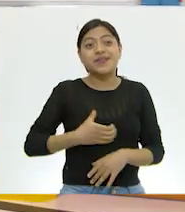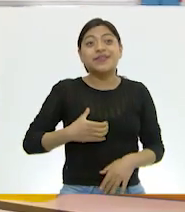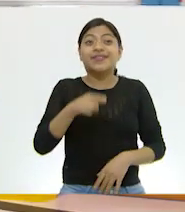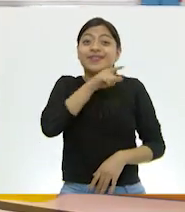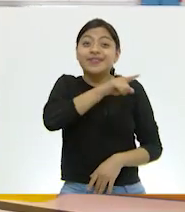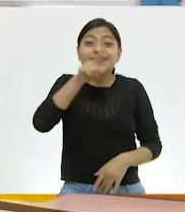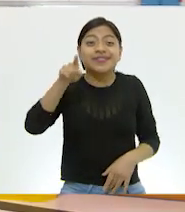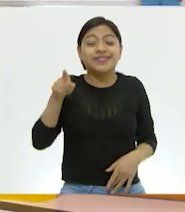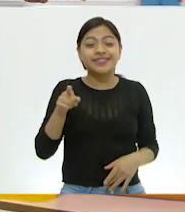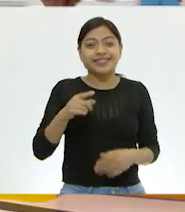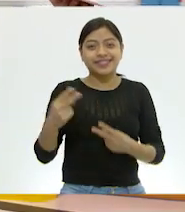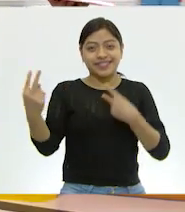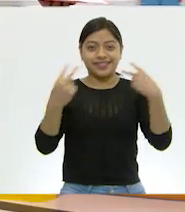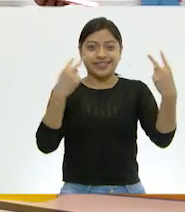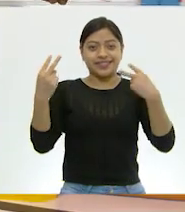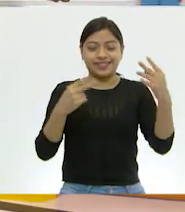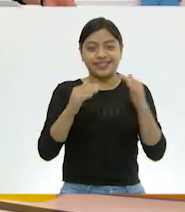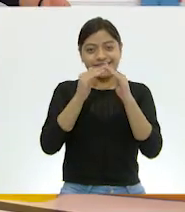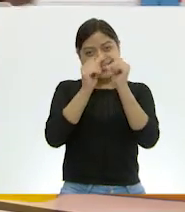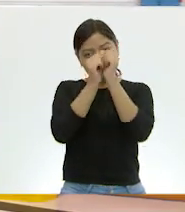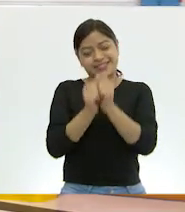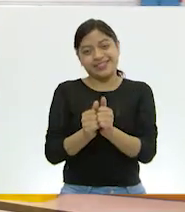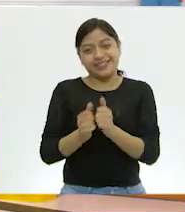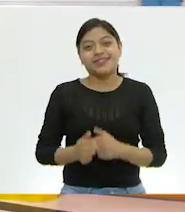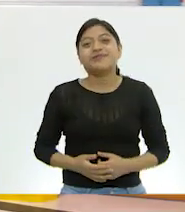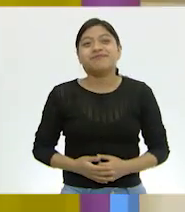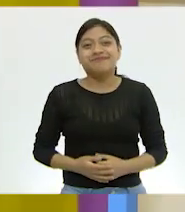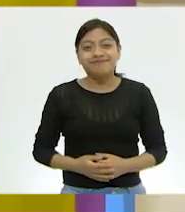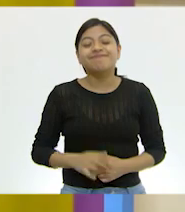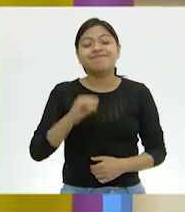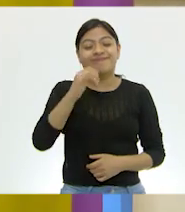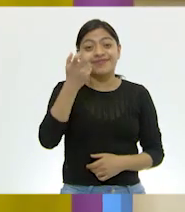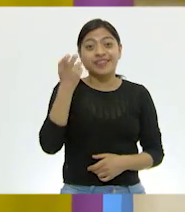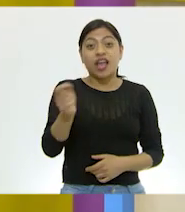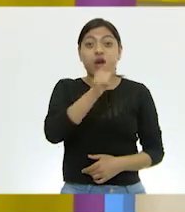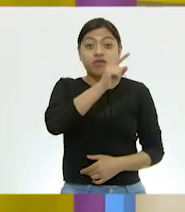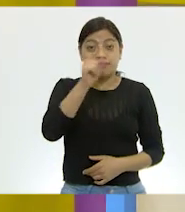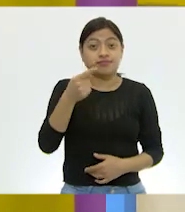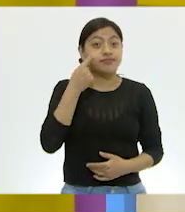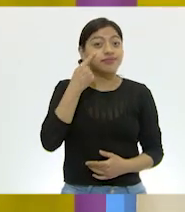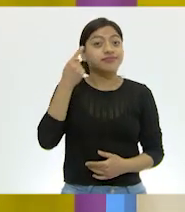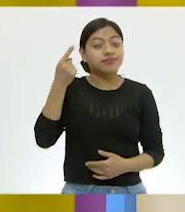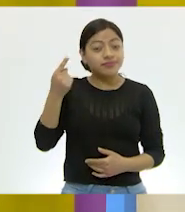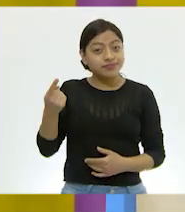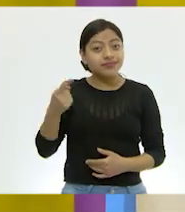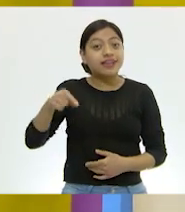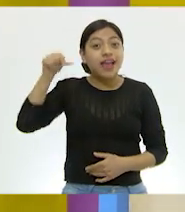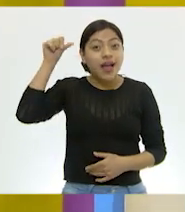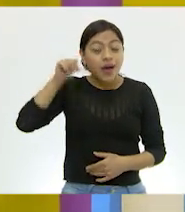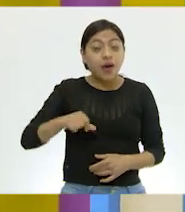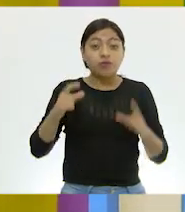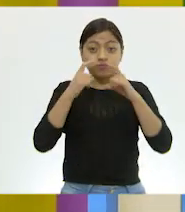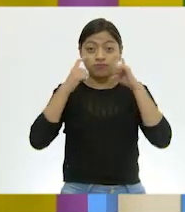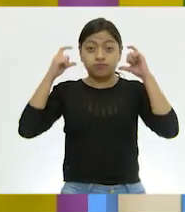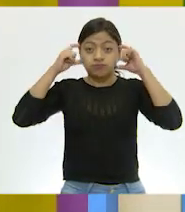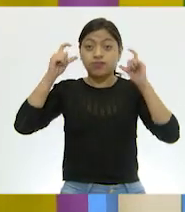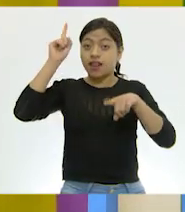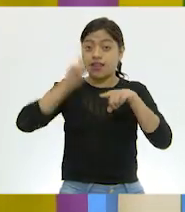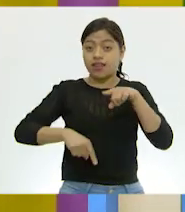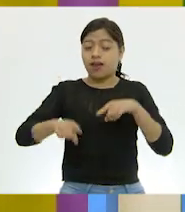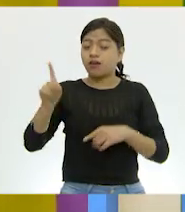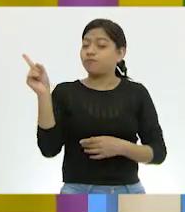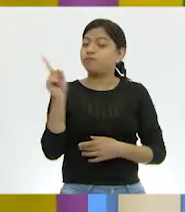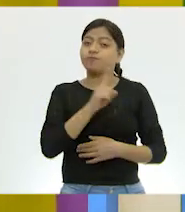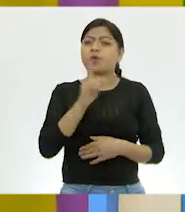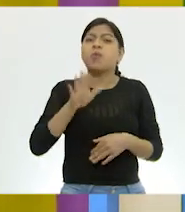verlos a todos que nos están viendo en casa. Exactamente. Y si se pueden dar cuenta, niñas y niños, en esta ocasión no nos quitamos el cubrebocas